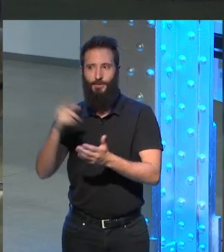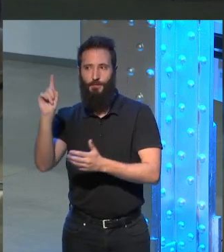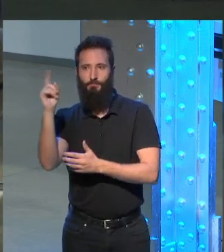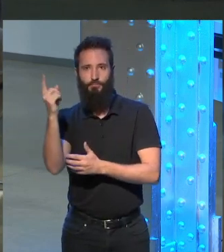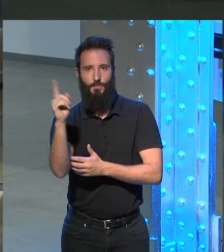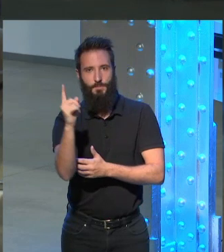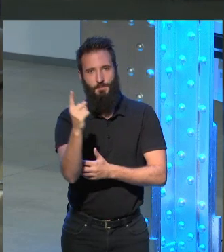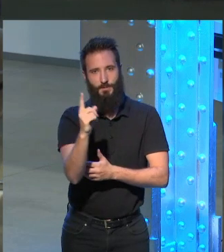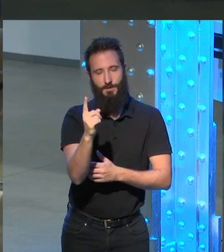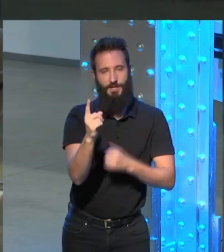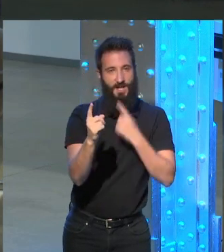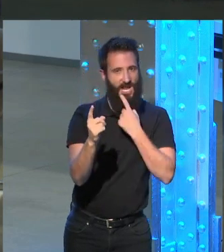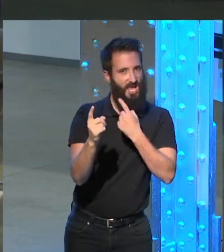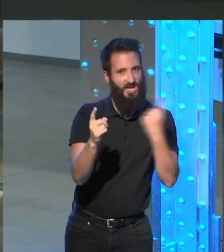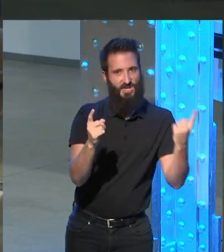y le dijo